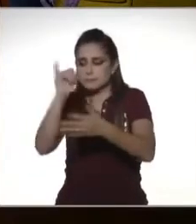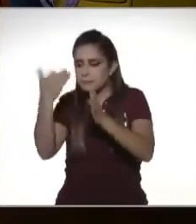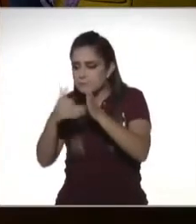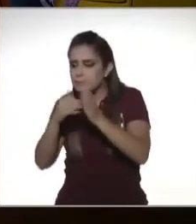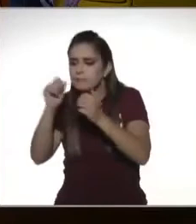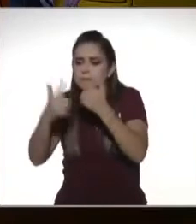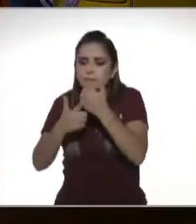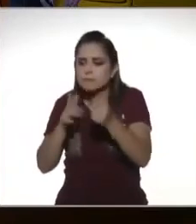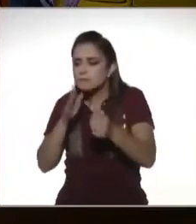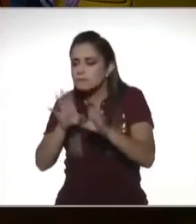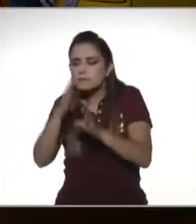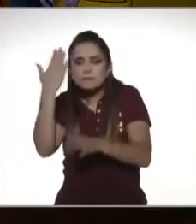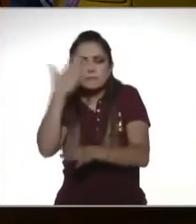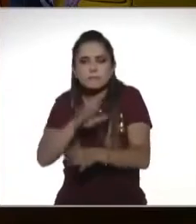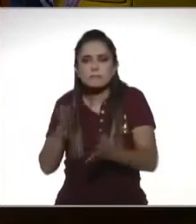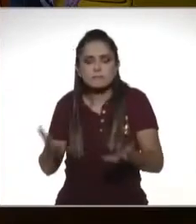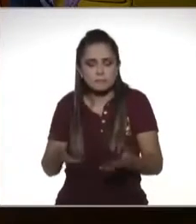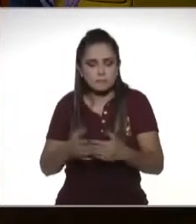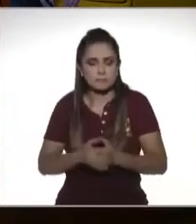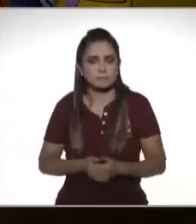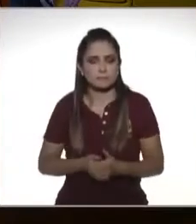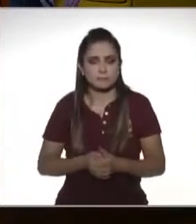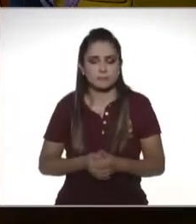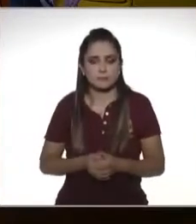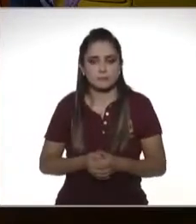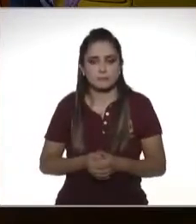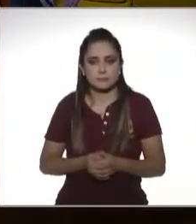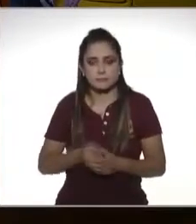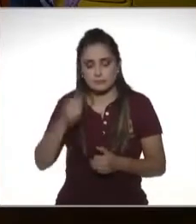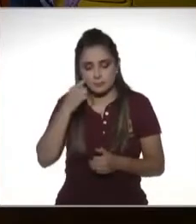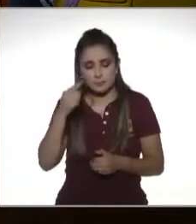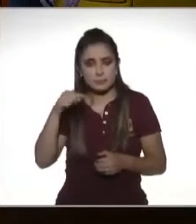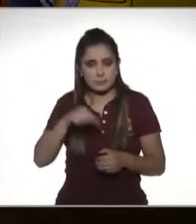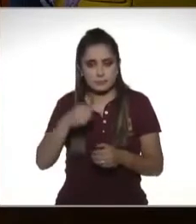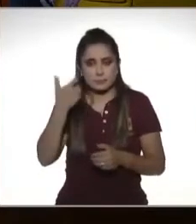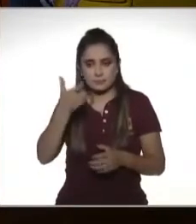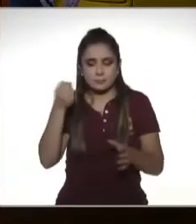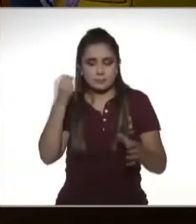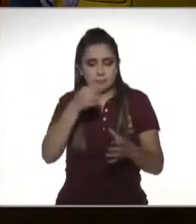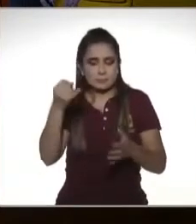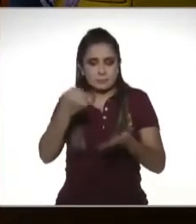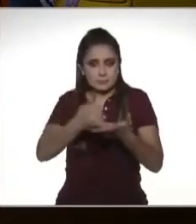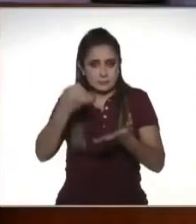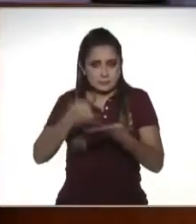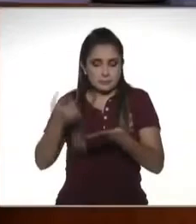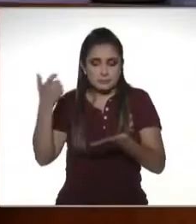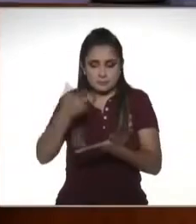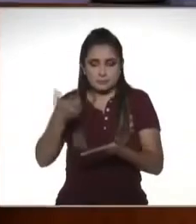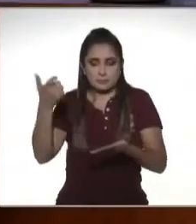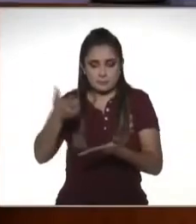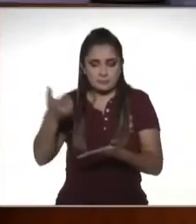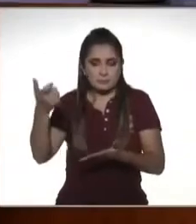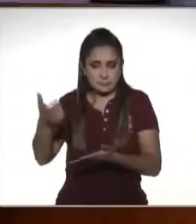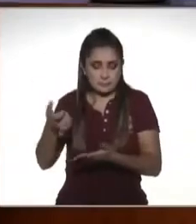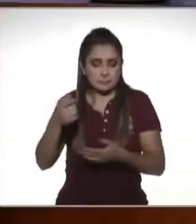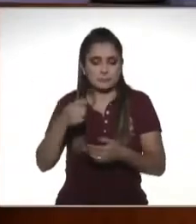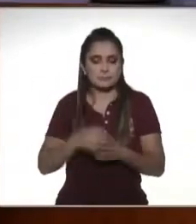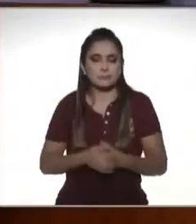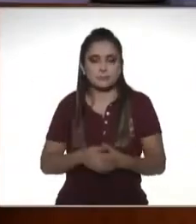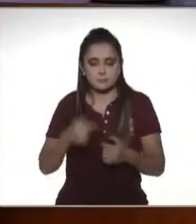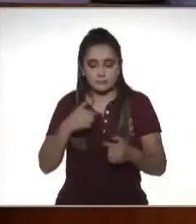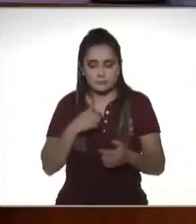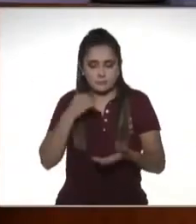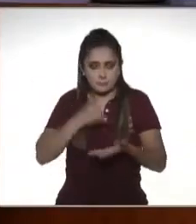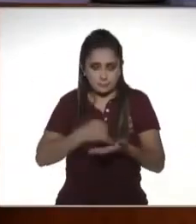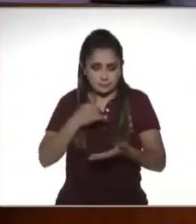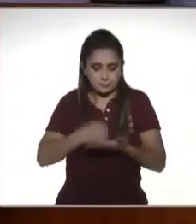declaración en el principio aquí las contribuciones son autodeterminadas quiere decir que el contribuyente